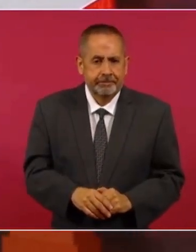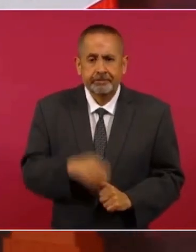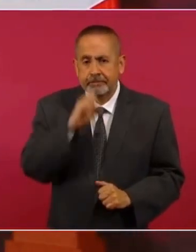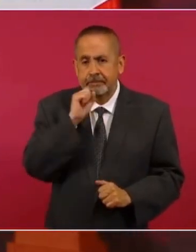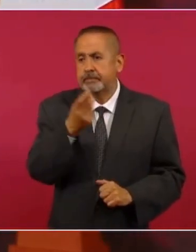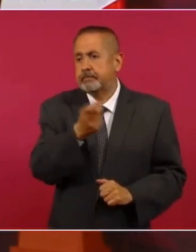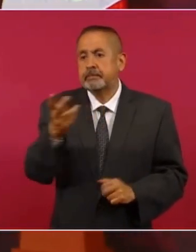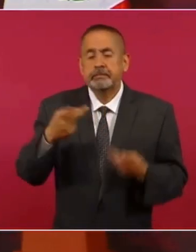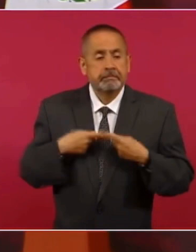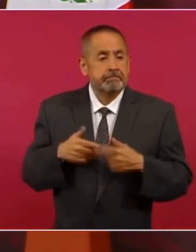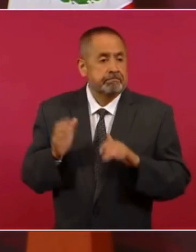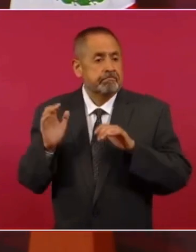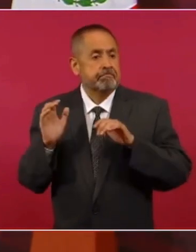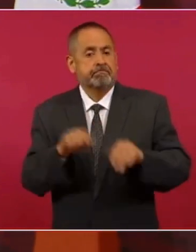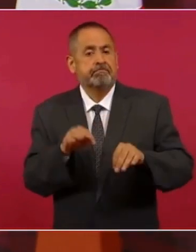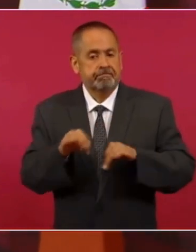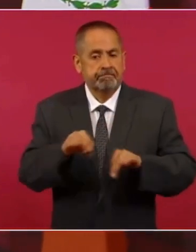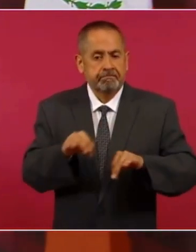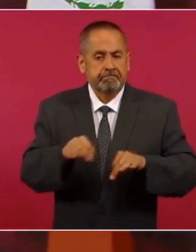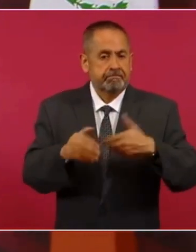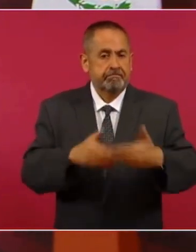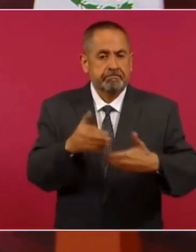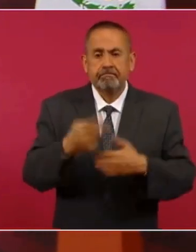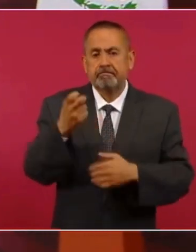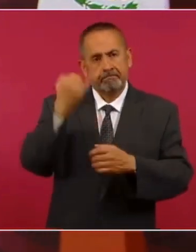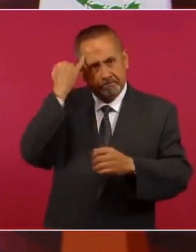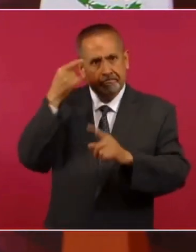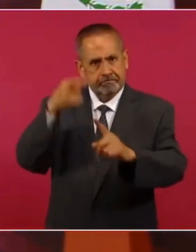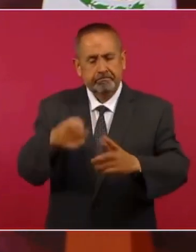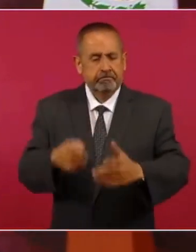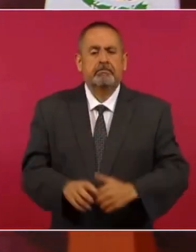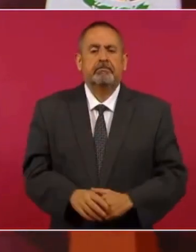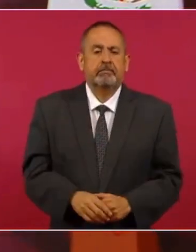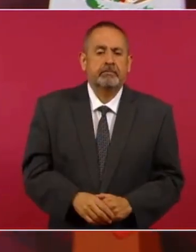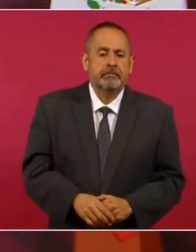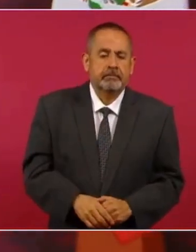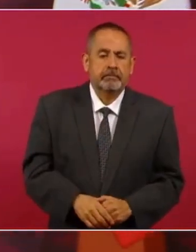empleos que ese es el propósito que